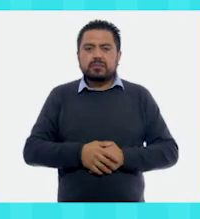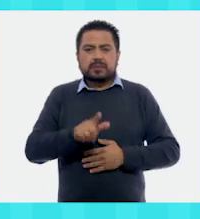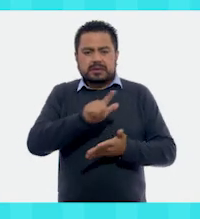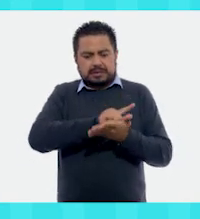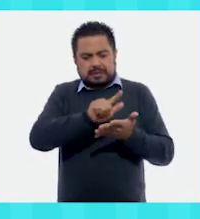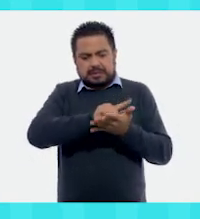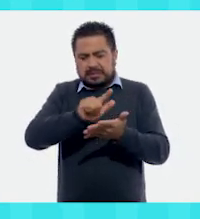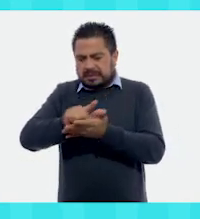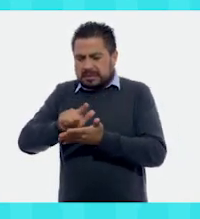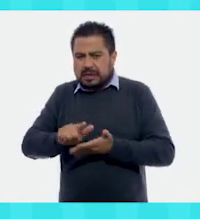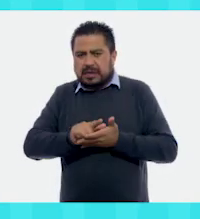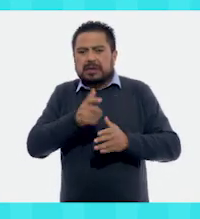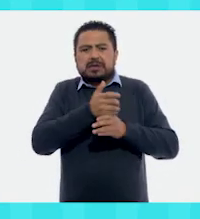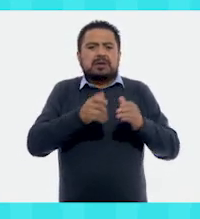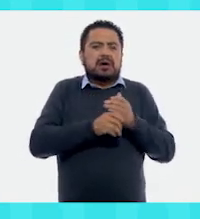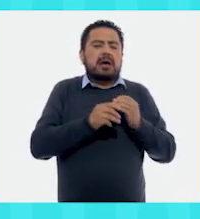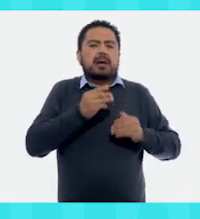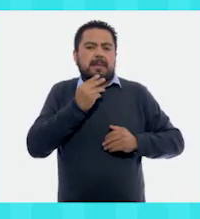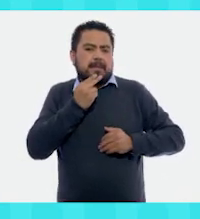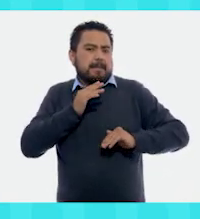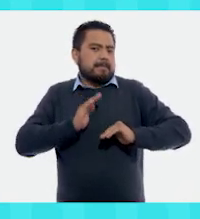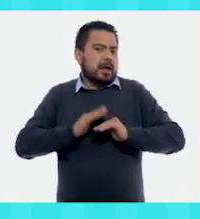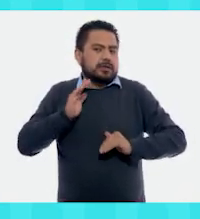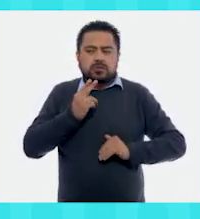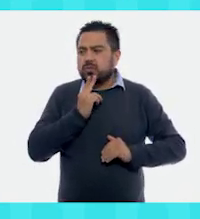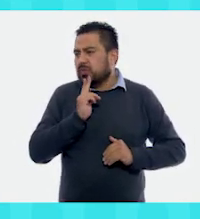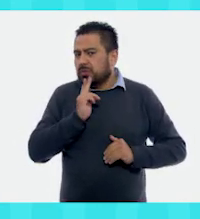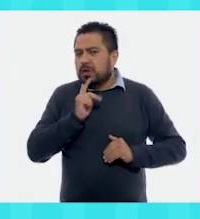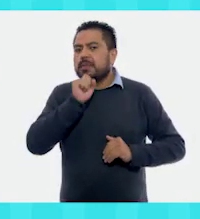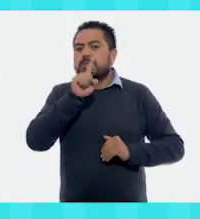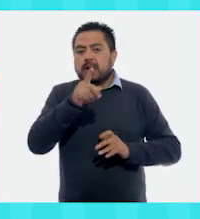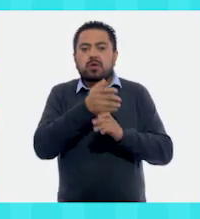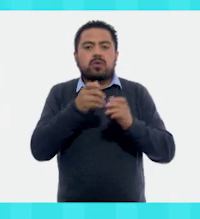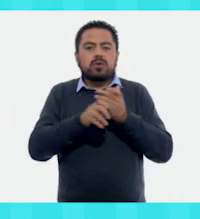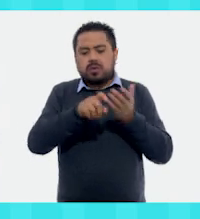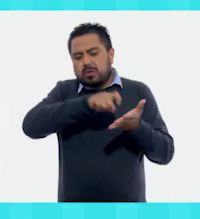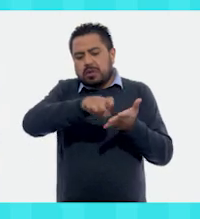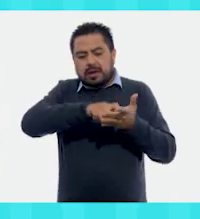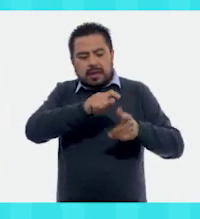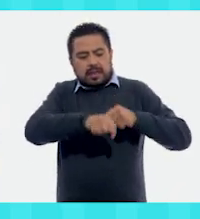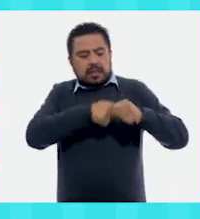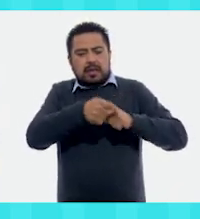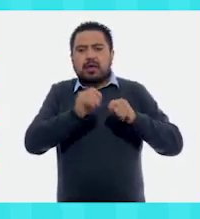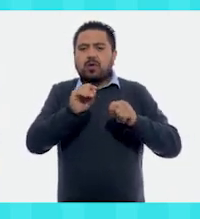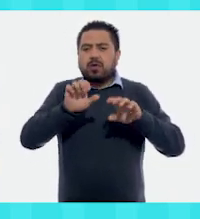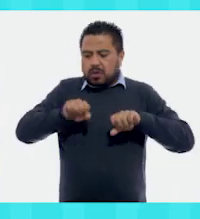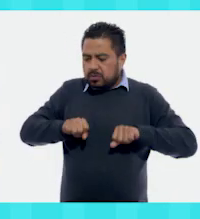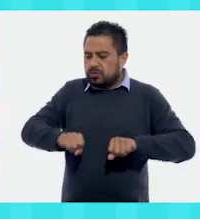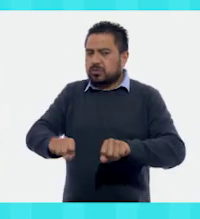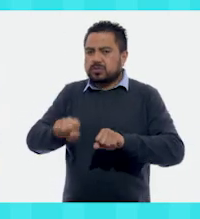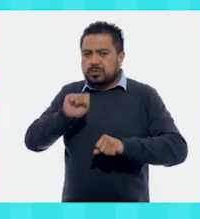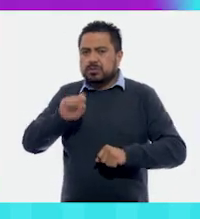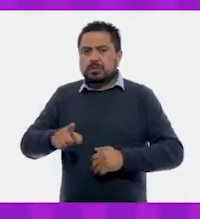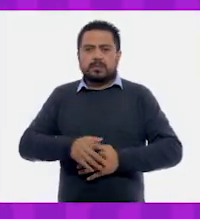Desinfecta las superficies y los objetos que más utilizas. También las cosas que compres en la tienda o el supermercado.